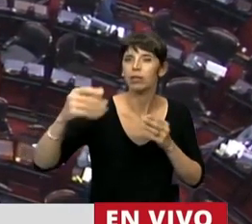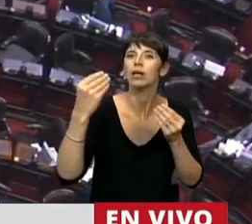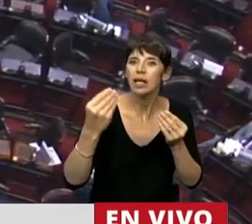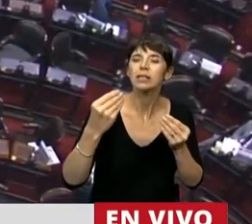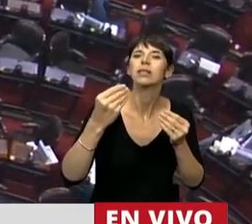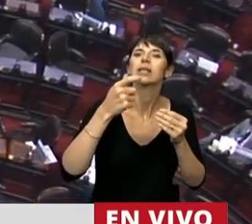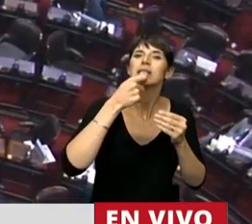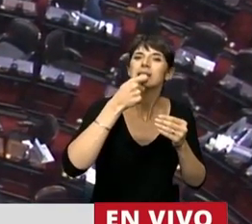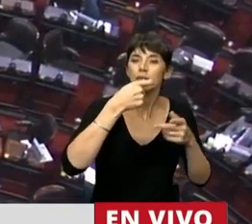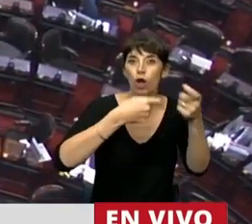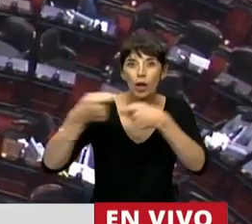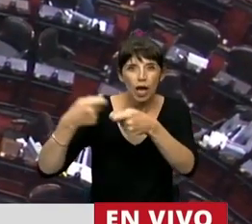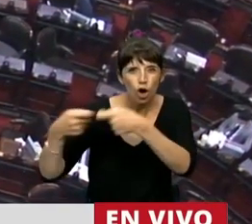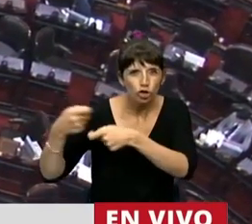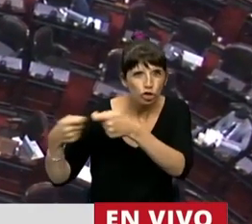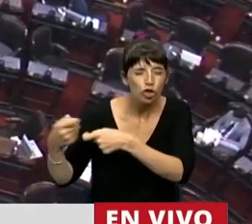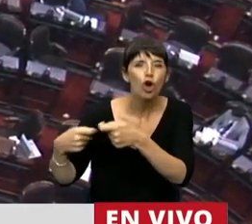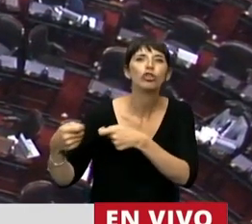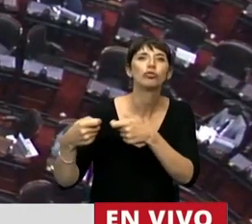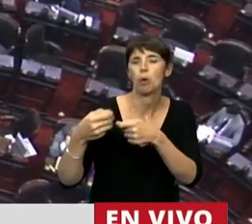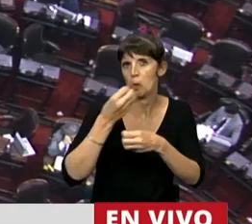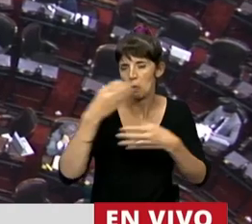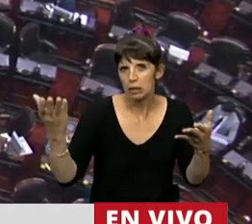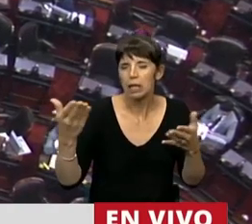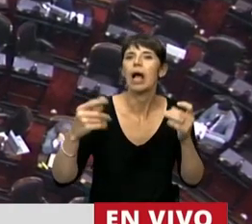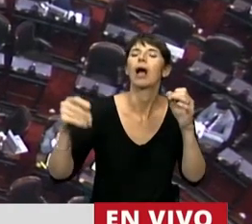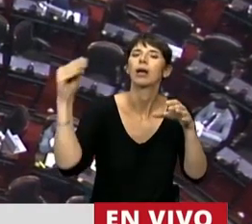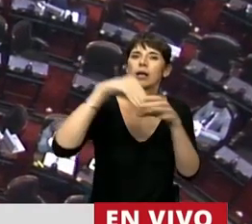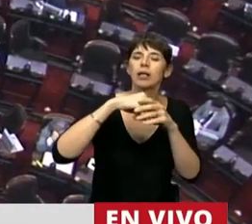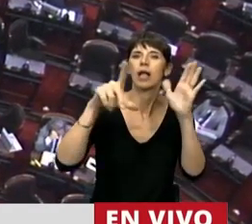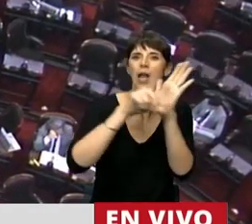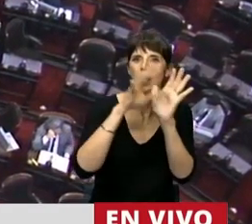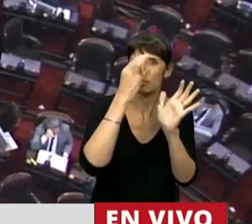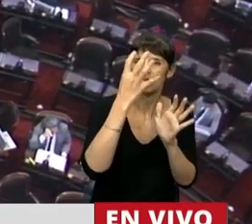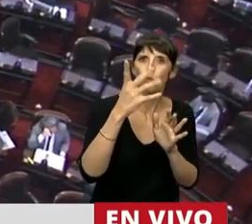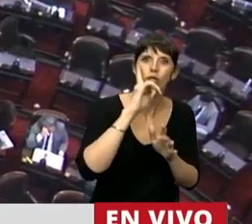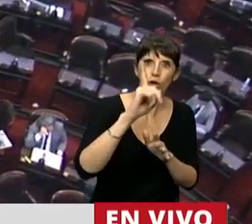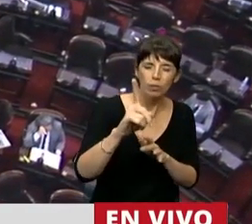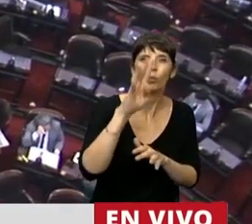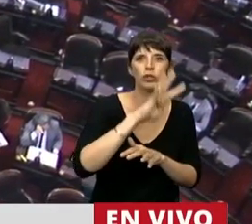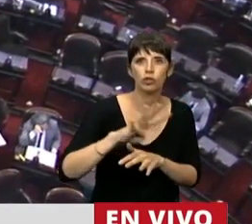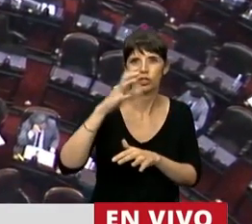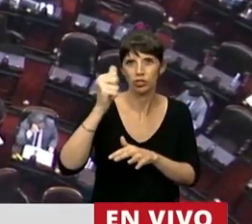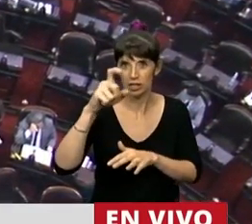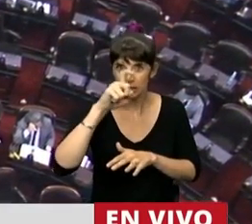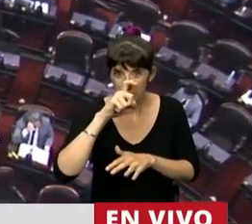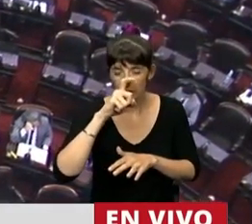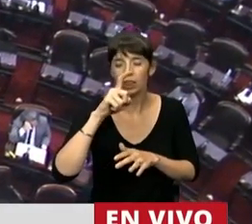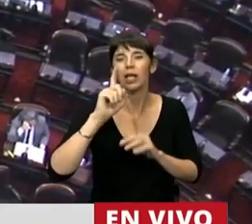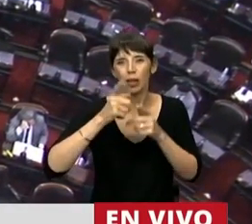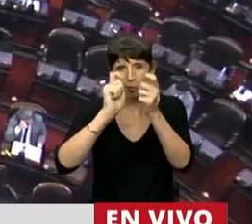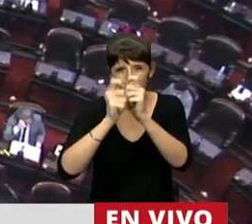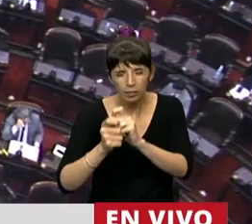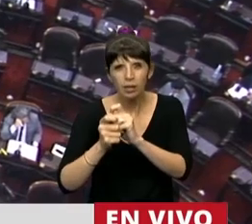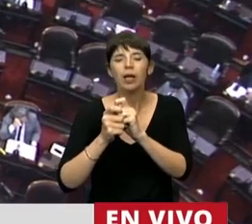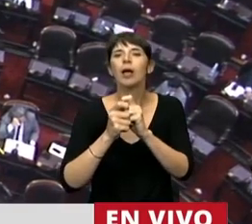de las compras realizadas con tarjeta de débito y tarjetas prepagas en la cuenta del receptor cuando se trate de comercios minoristas